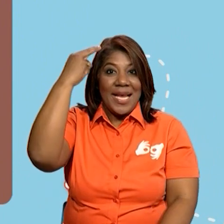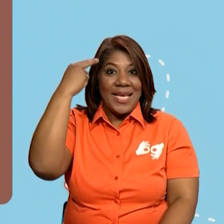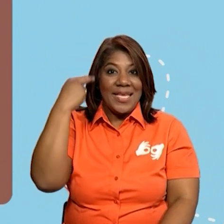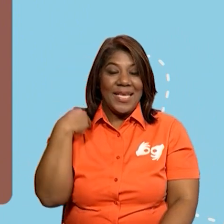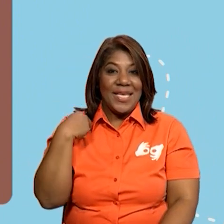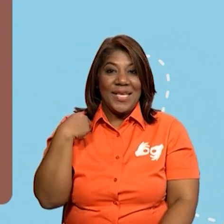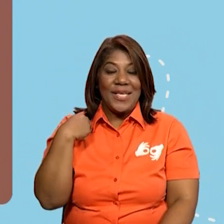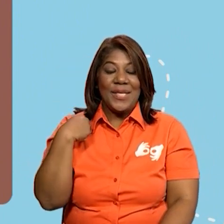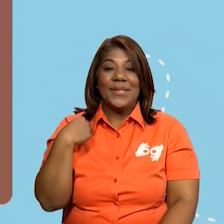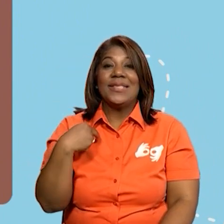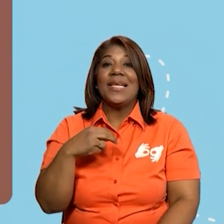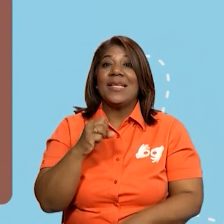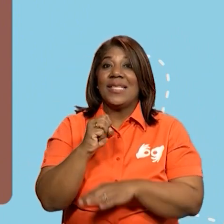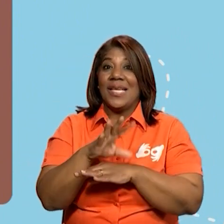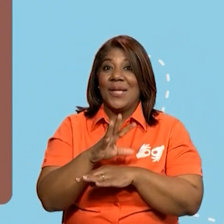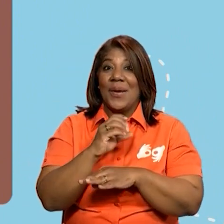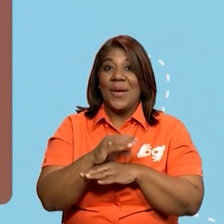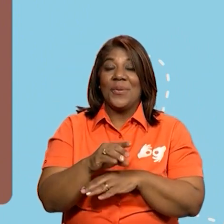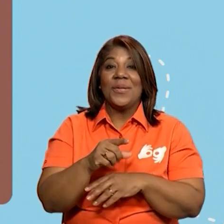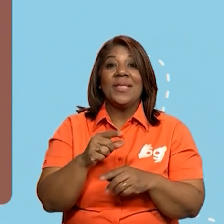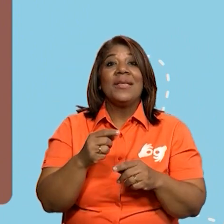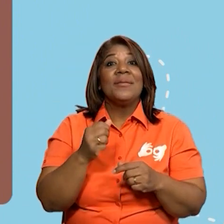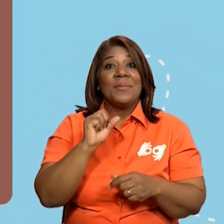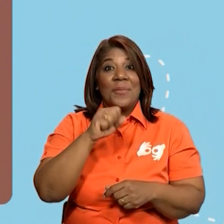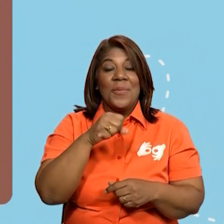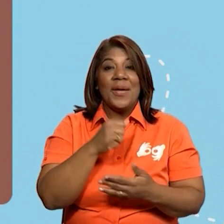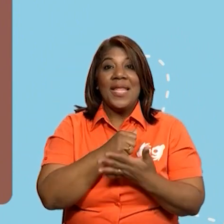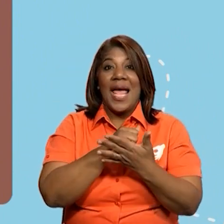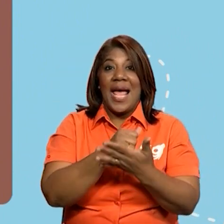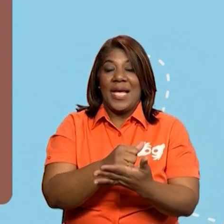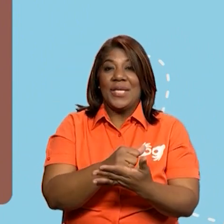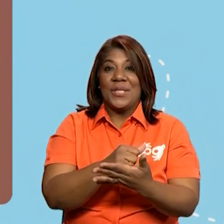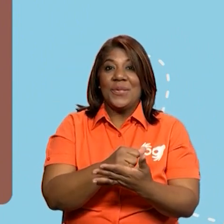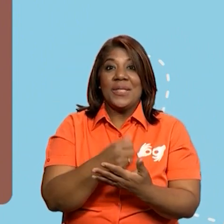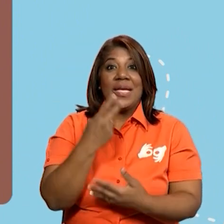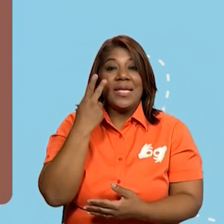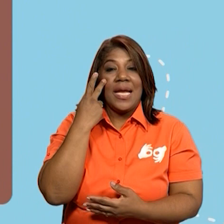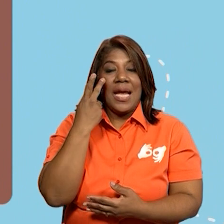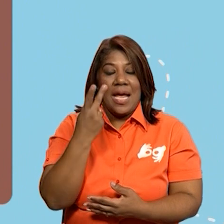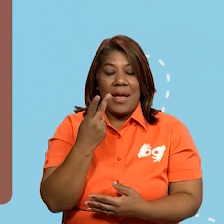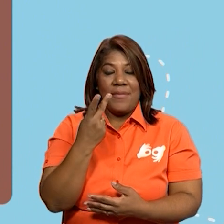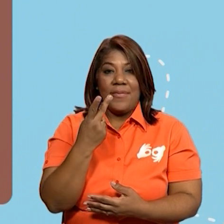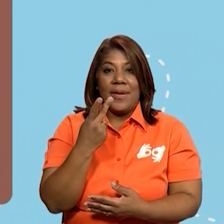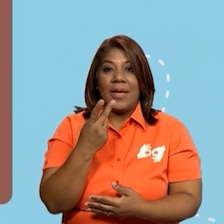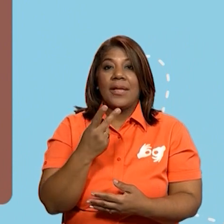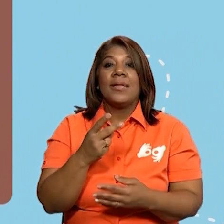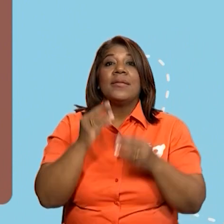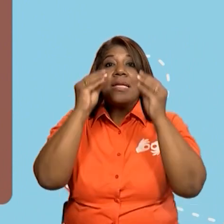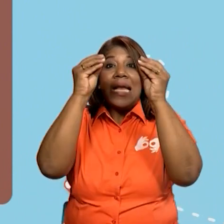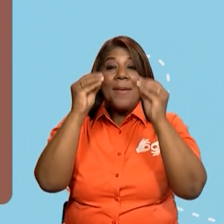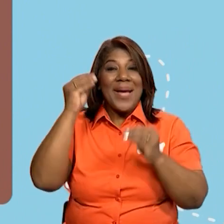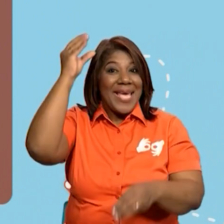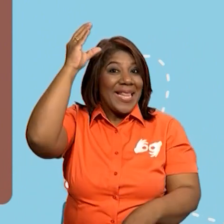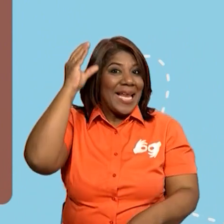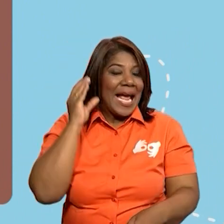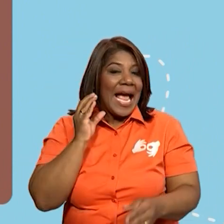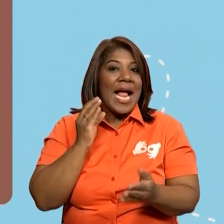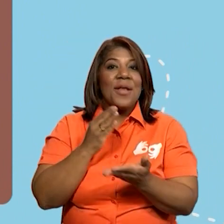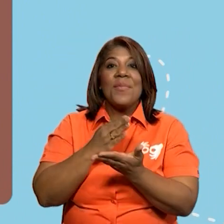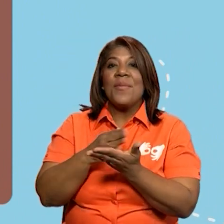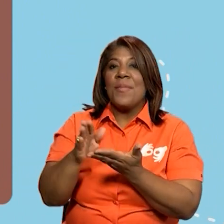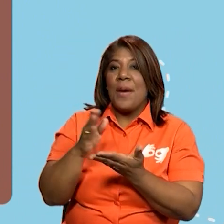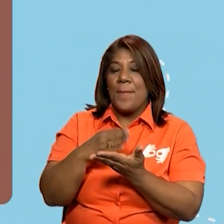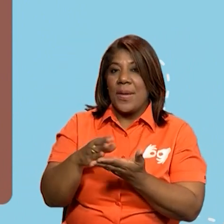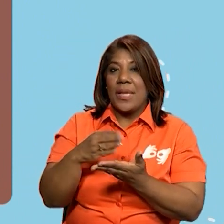ajustes razonables para que nos ayude a ver. Yo voy a ser la vendedora de esta tienda y la profesora